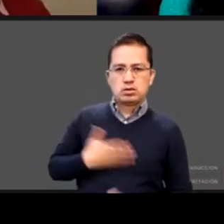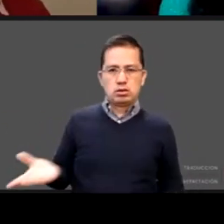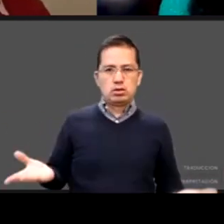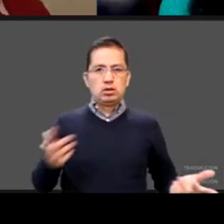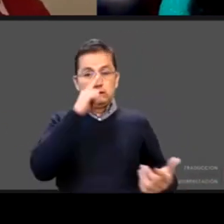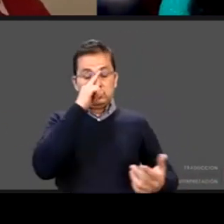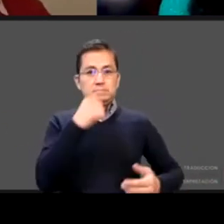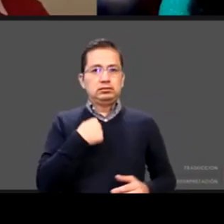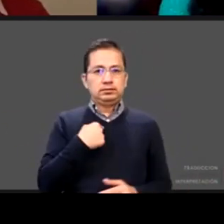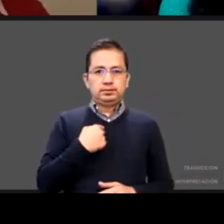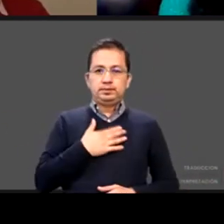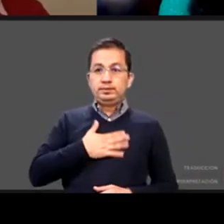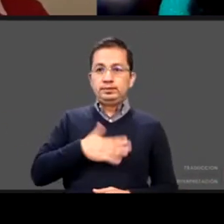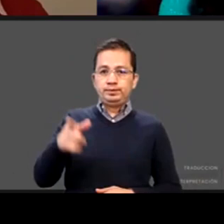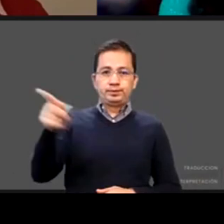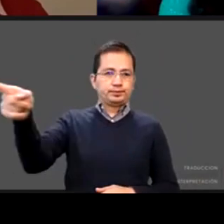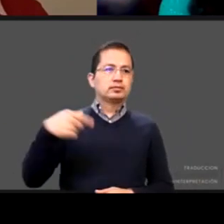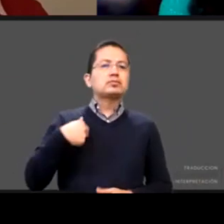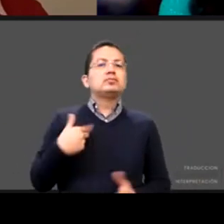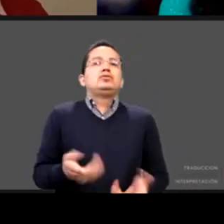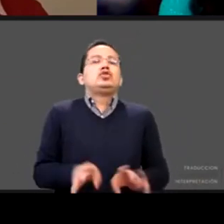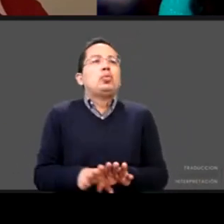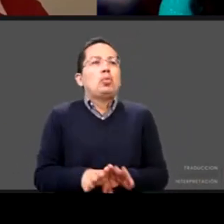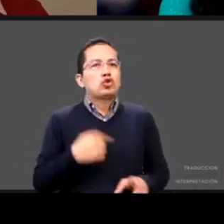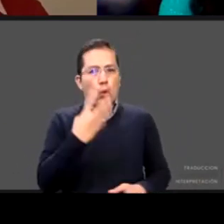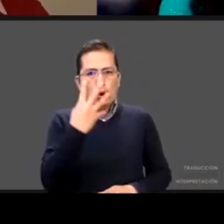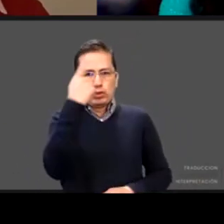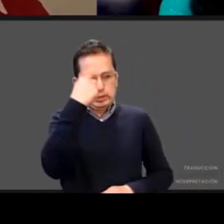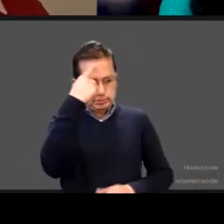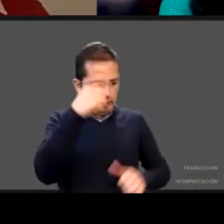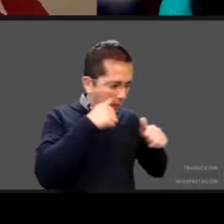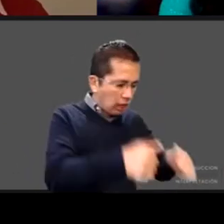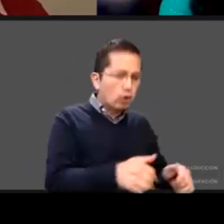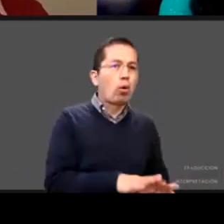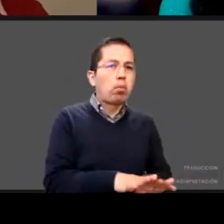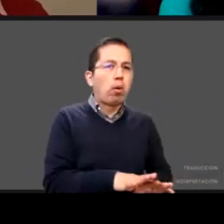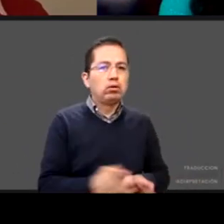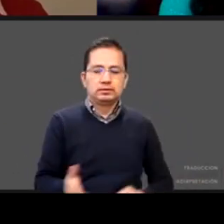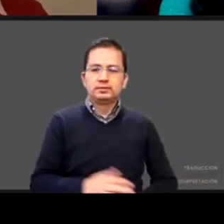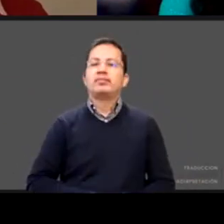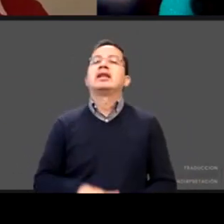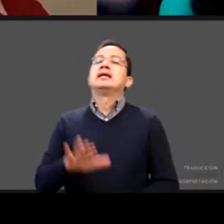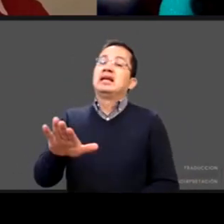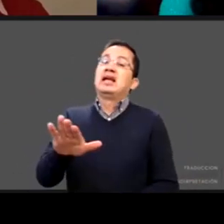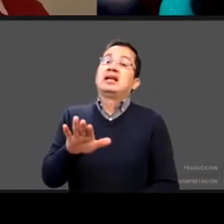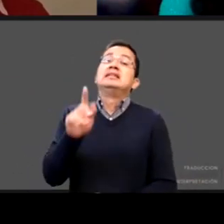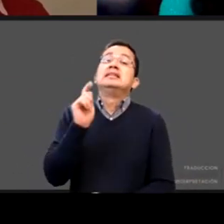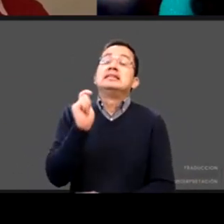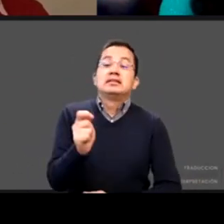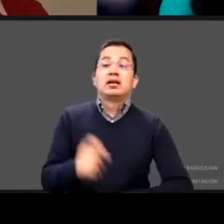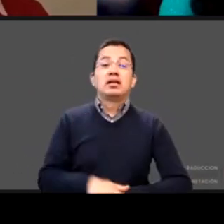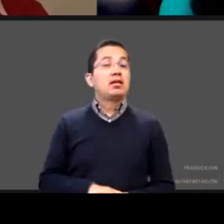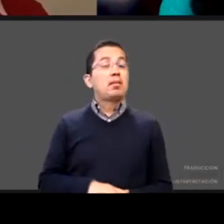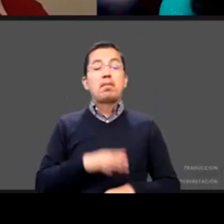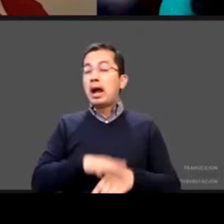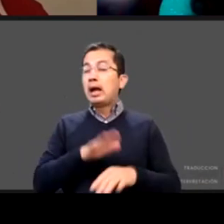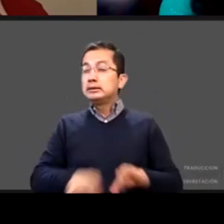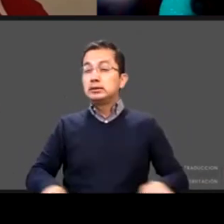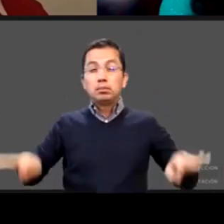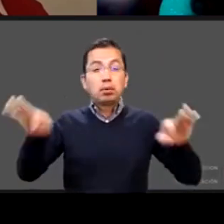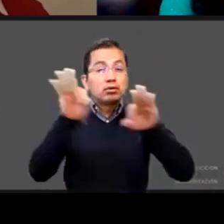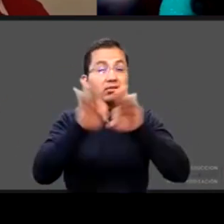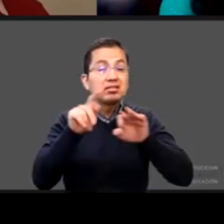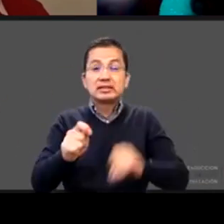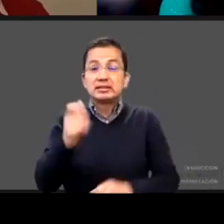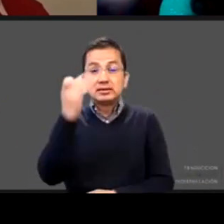me están tocando mamá ¿dónde estás? ¿a qué hora voy a hacer esas cuatro horas? entonces lo que tenemos que decir es lo más valioso que tienes es el tiempo aprovecha la